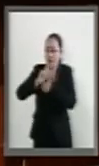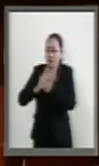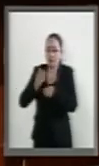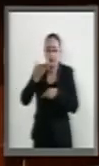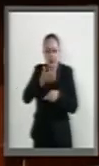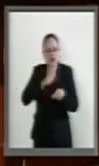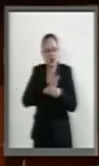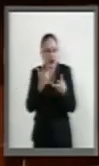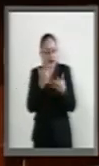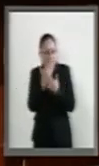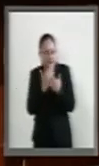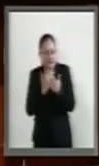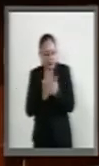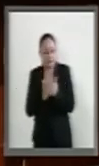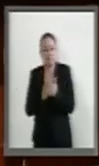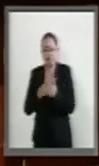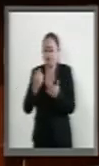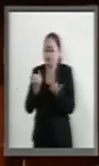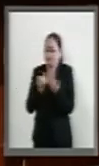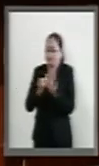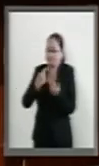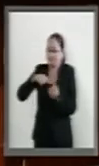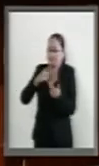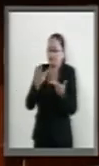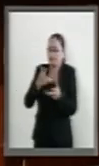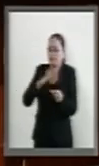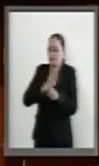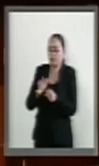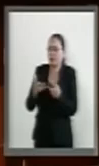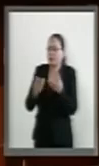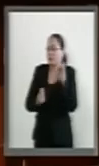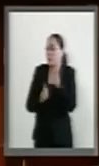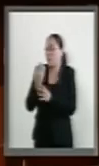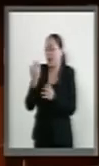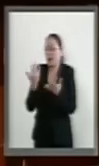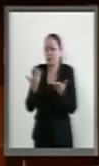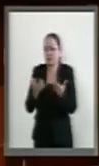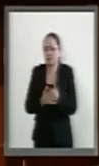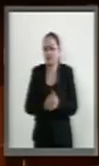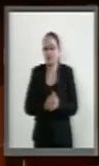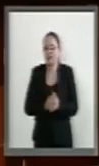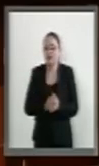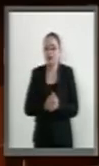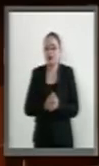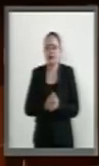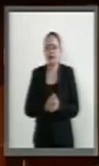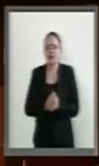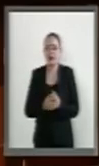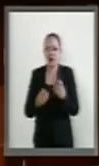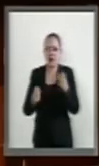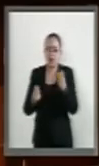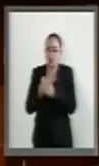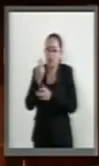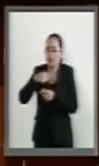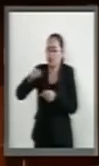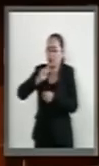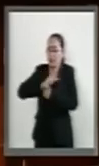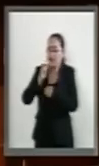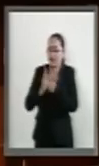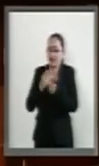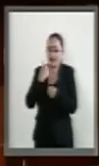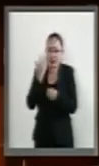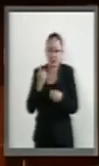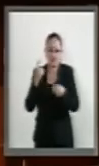y también tomar definición respecto de nueva membresía al